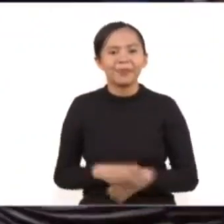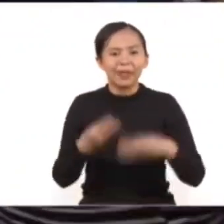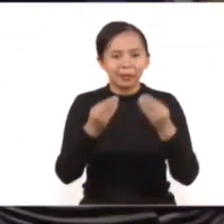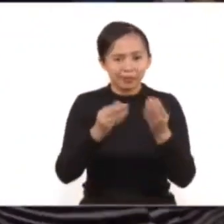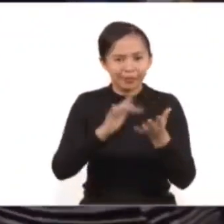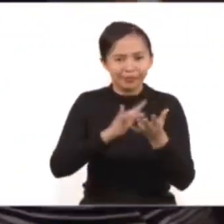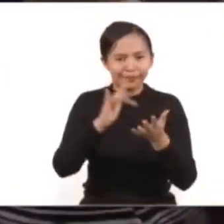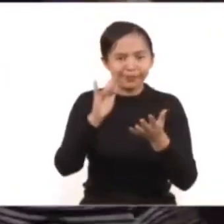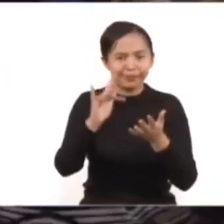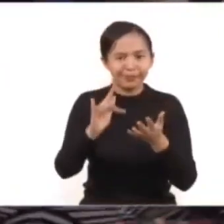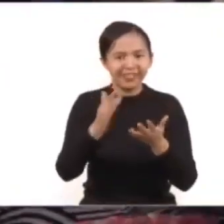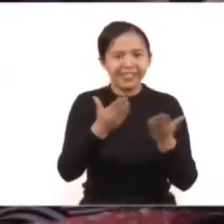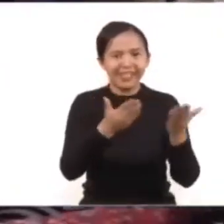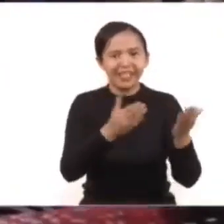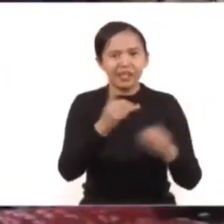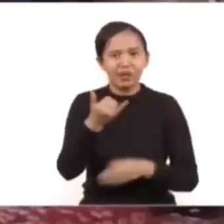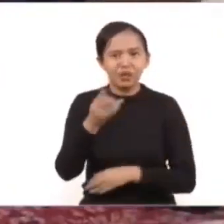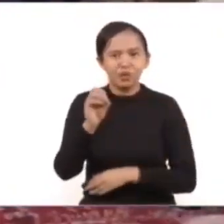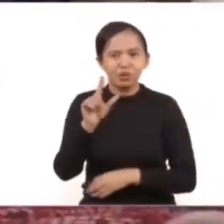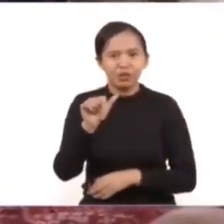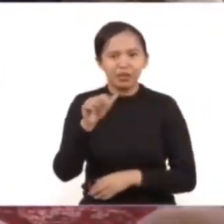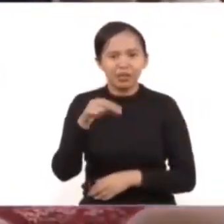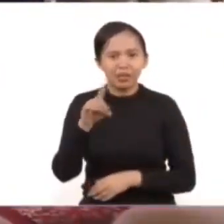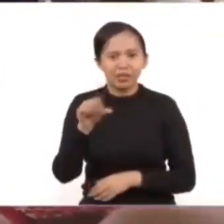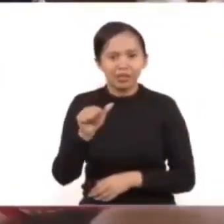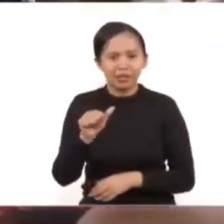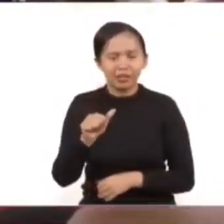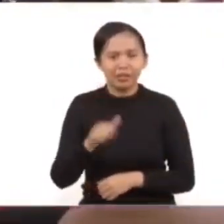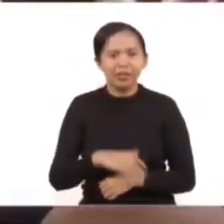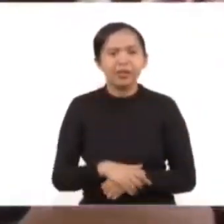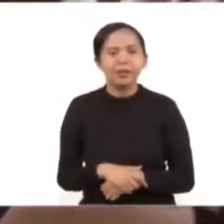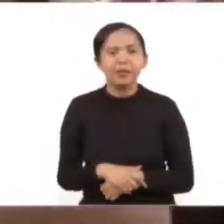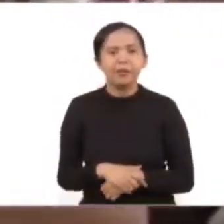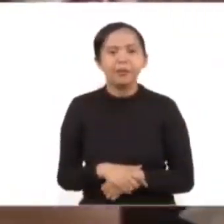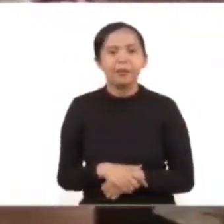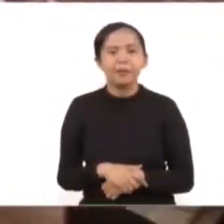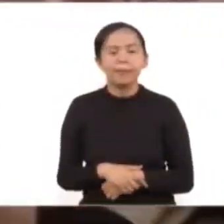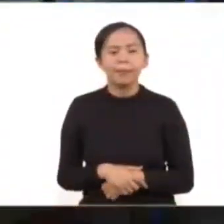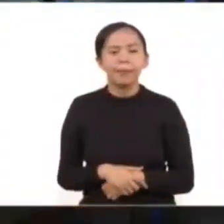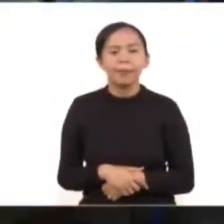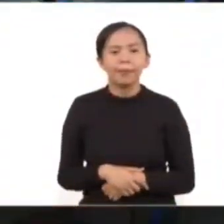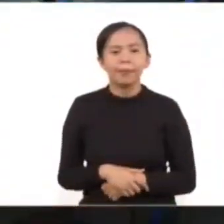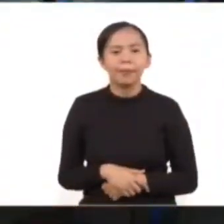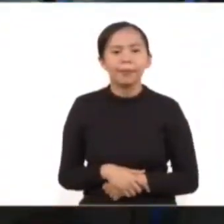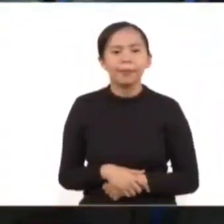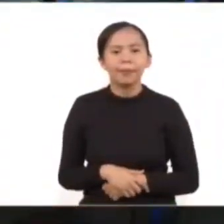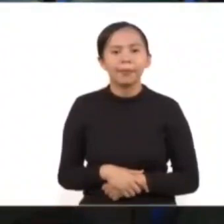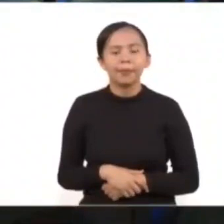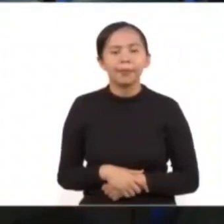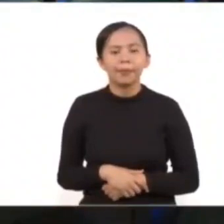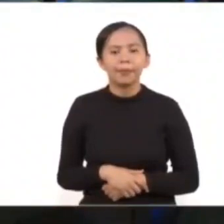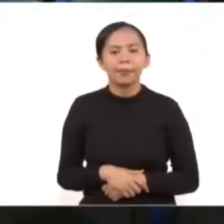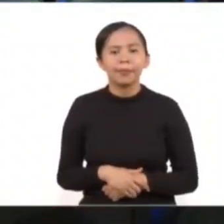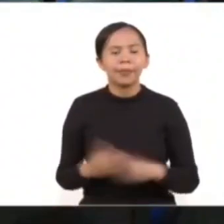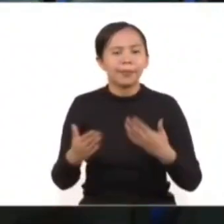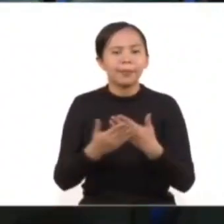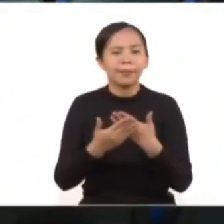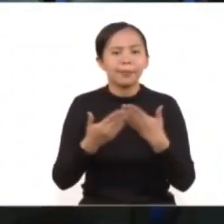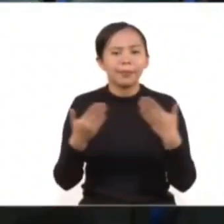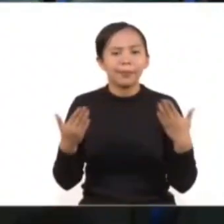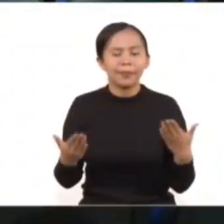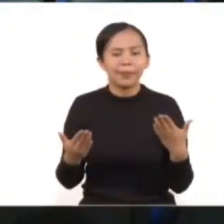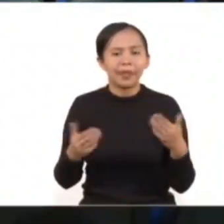Agradecemos las palabras de la maestra Yolanda Rangel Balmaceda y damos